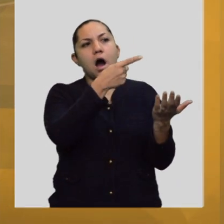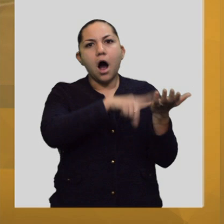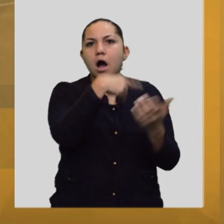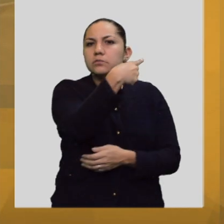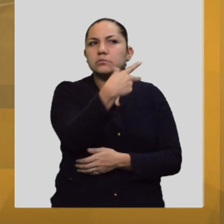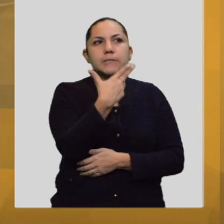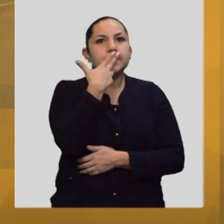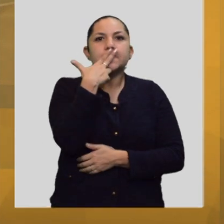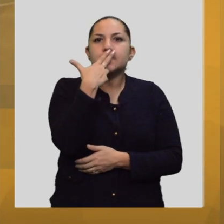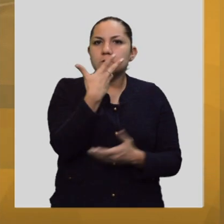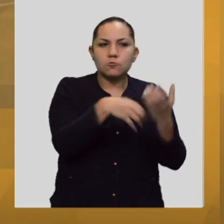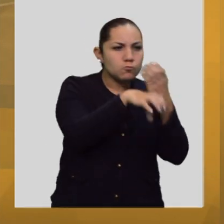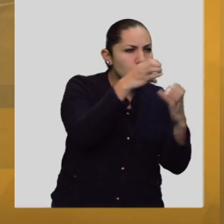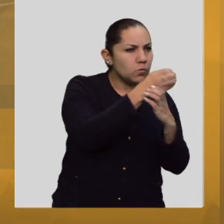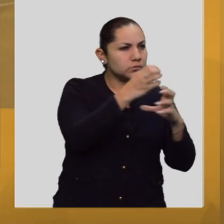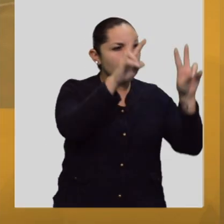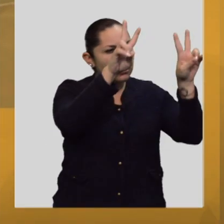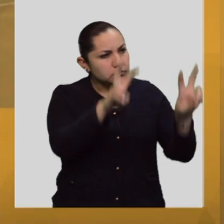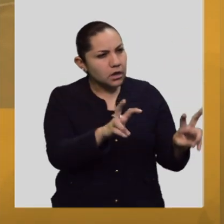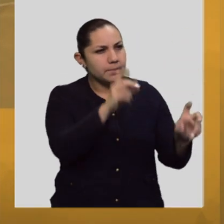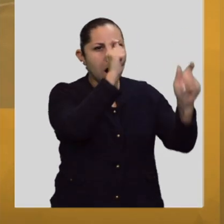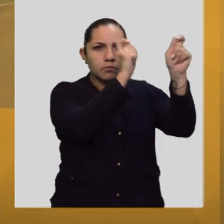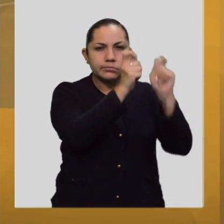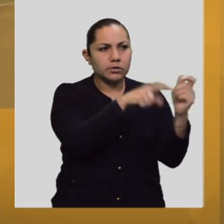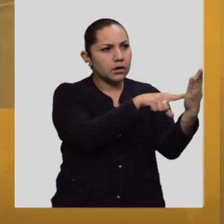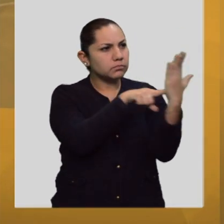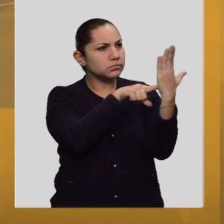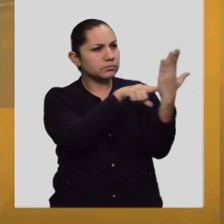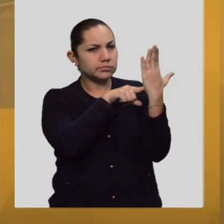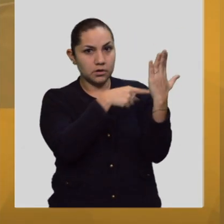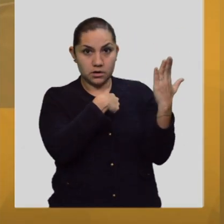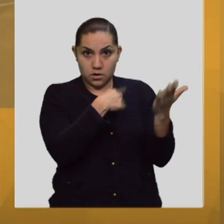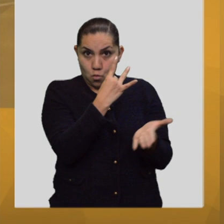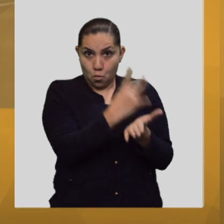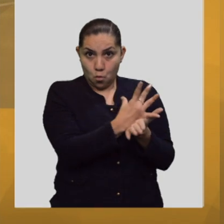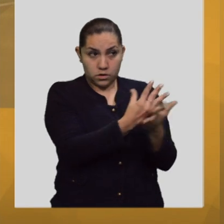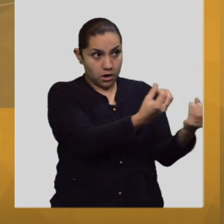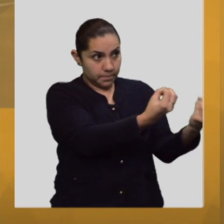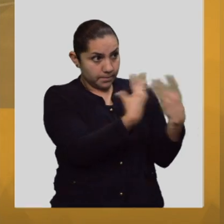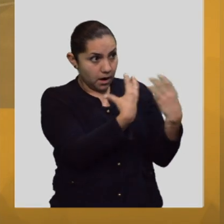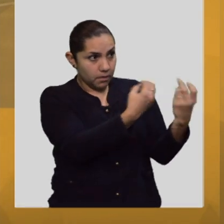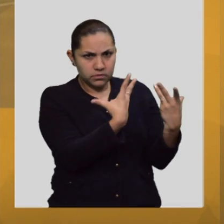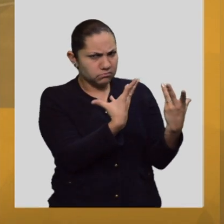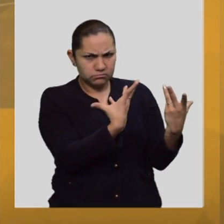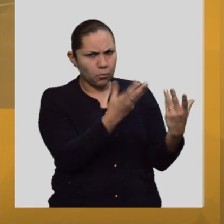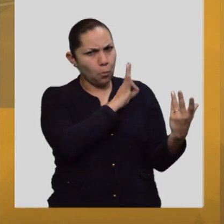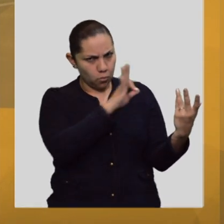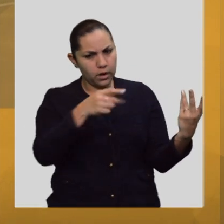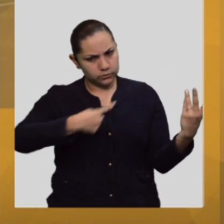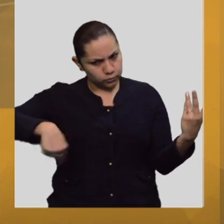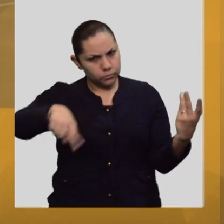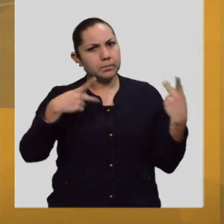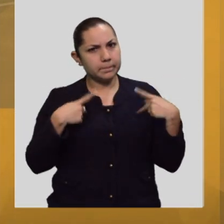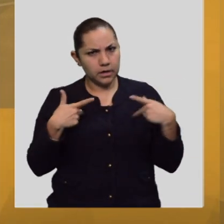artísticos o patrimoniales, sino también entenderlo eso, como espacios donde hay diálogos, espacios donde hay discusiones, donde hay